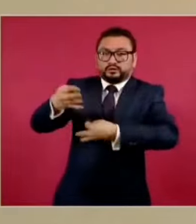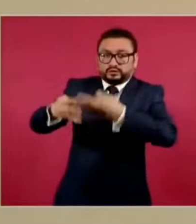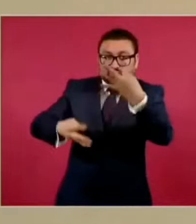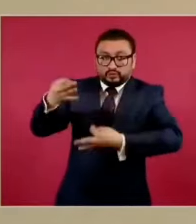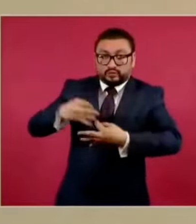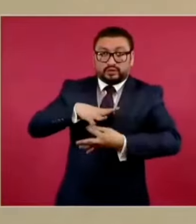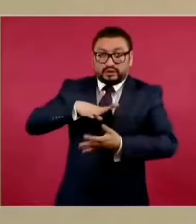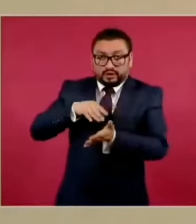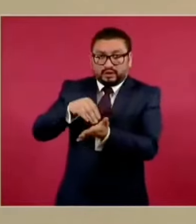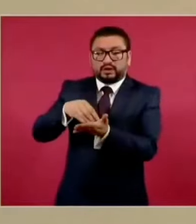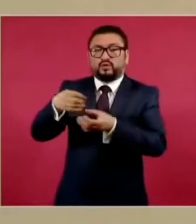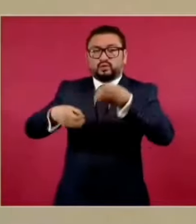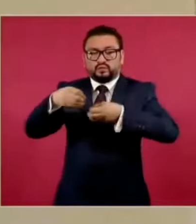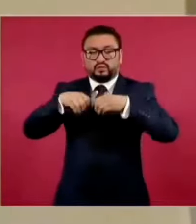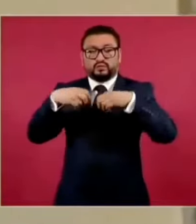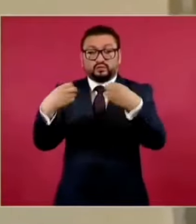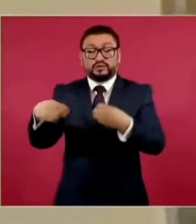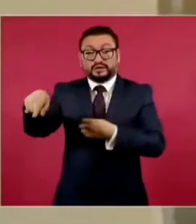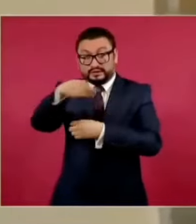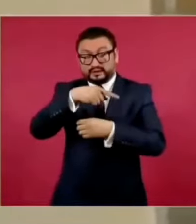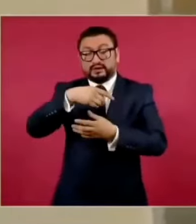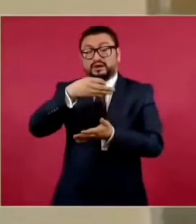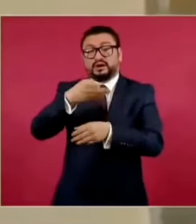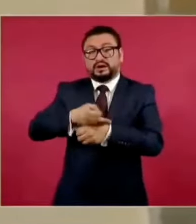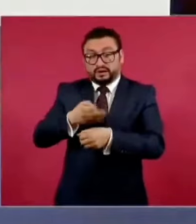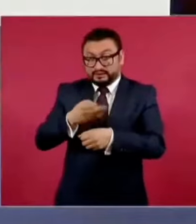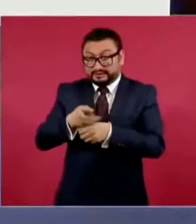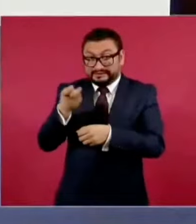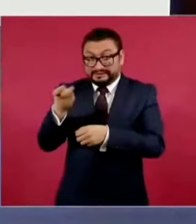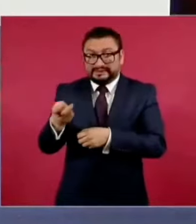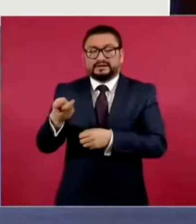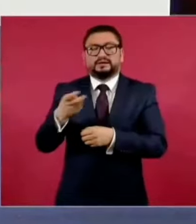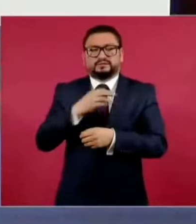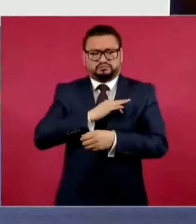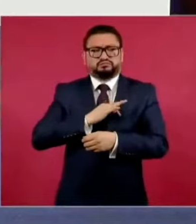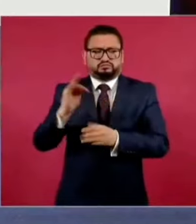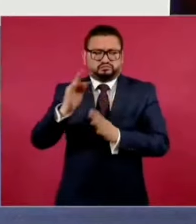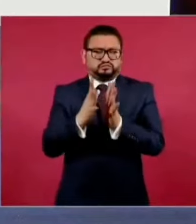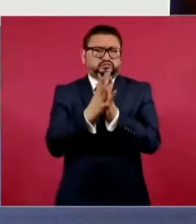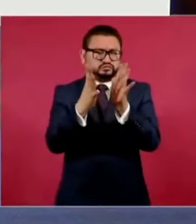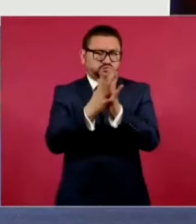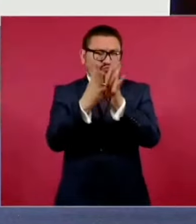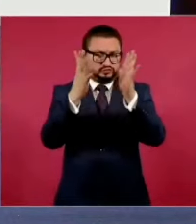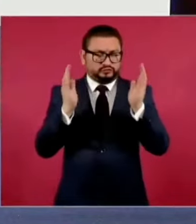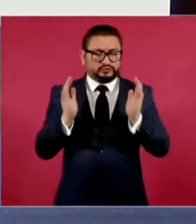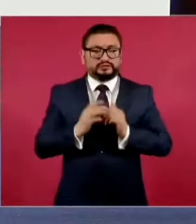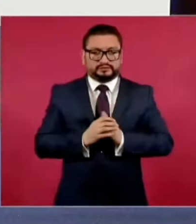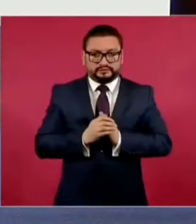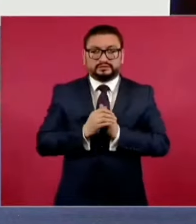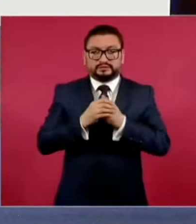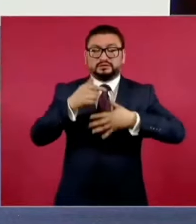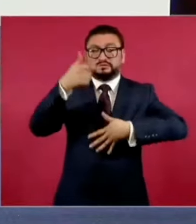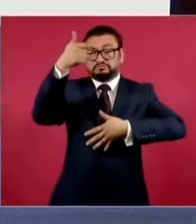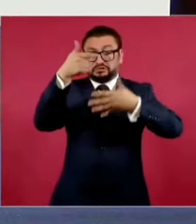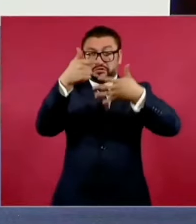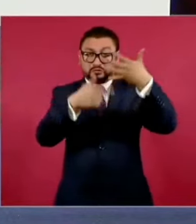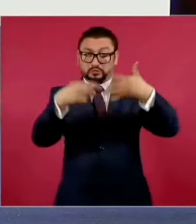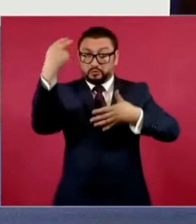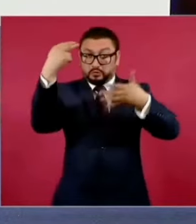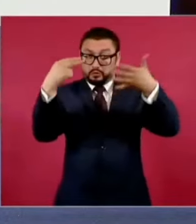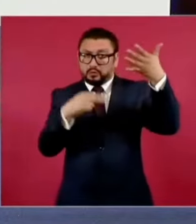actuales magistrados y también incluso los actuales ministros de la Corte podrían estar en la boleta y podrían